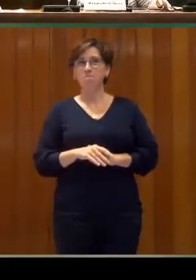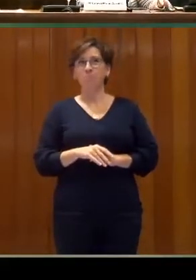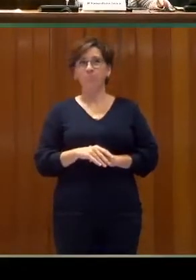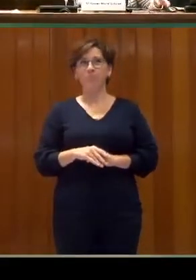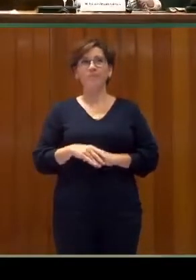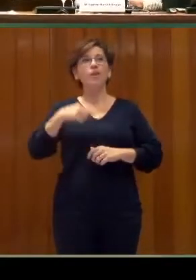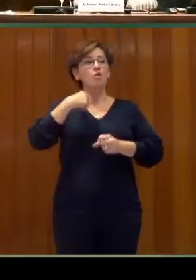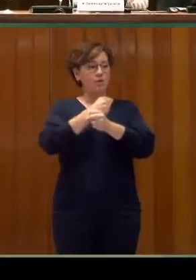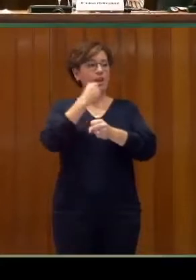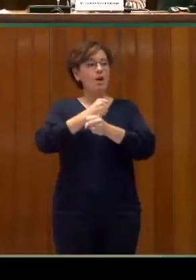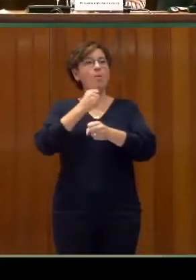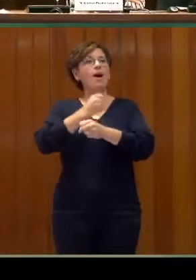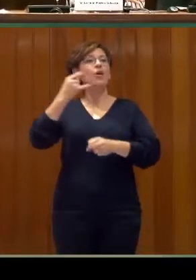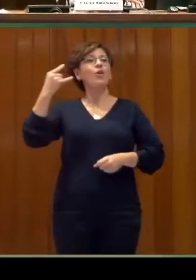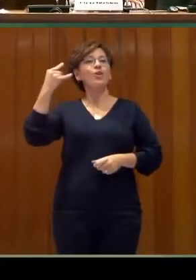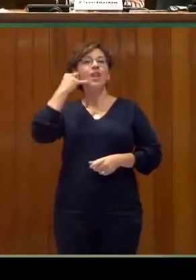Telefónica.